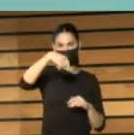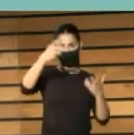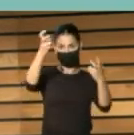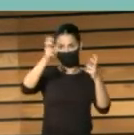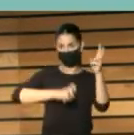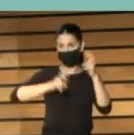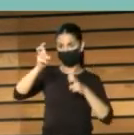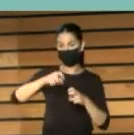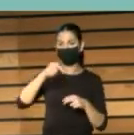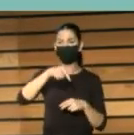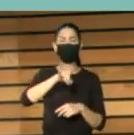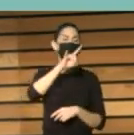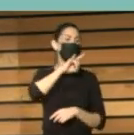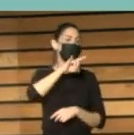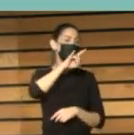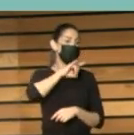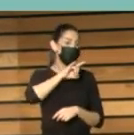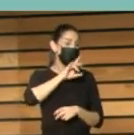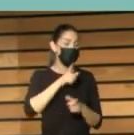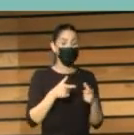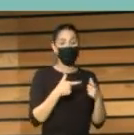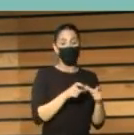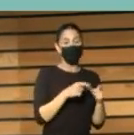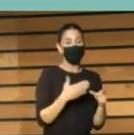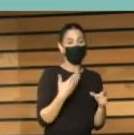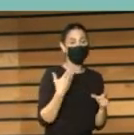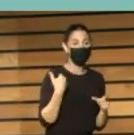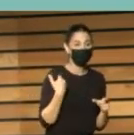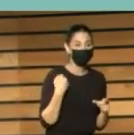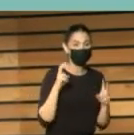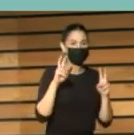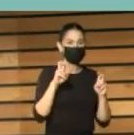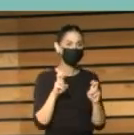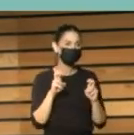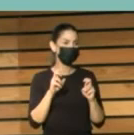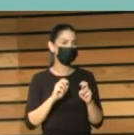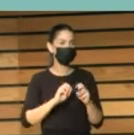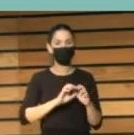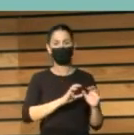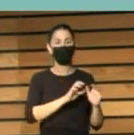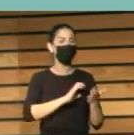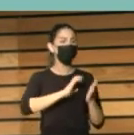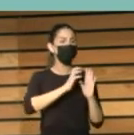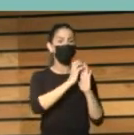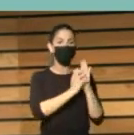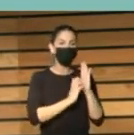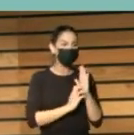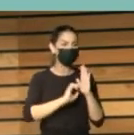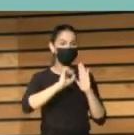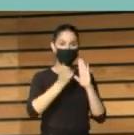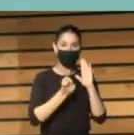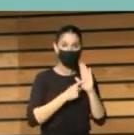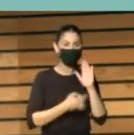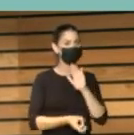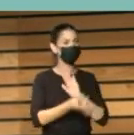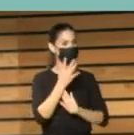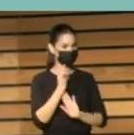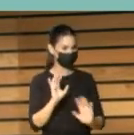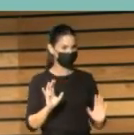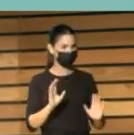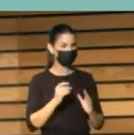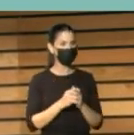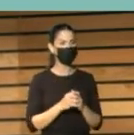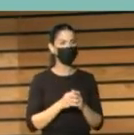Canarias ha sido una de las últimas comunidades, la última en aprobar un texto legislativo. Y esto ha sido gracias al empuje que durante los últimos años